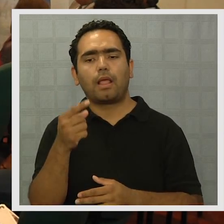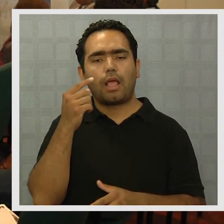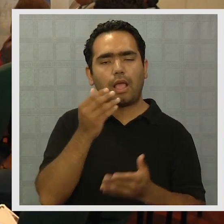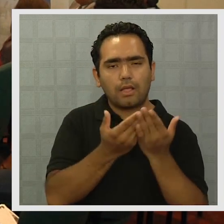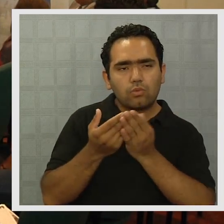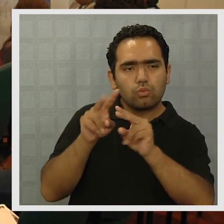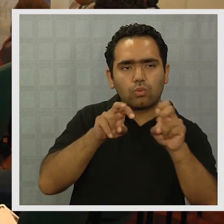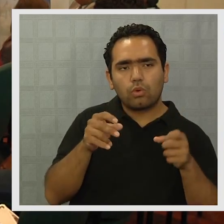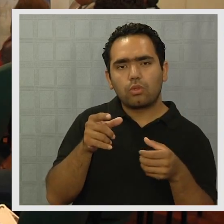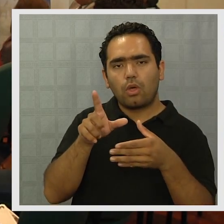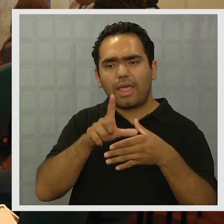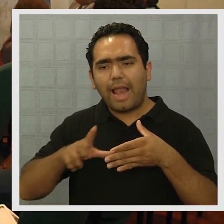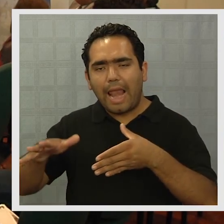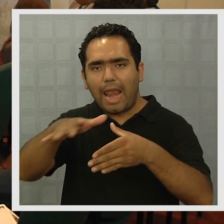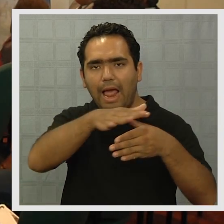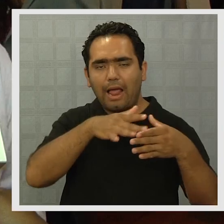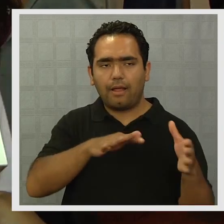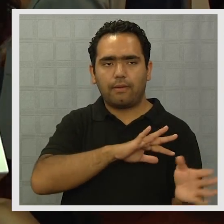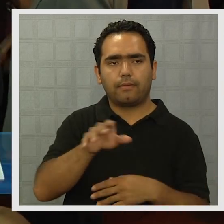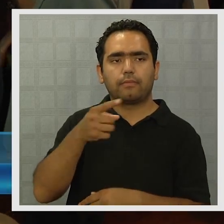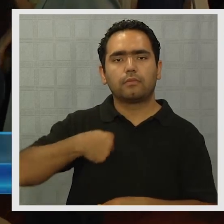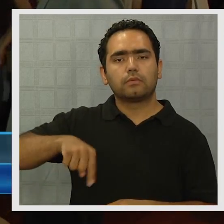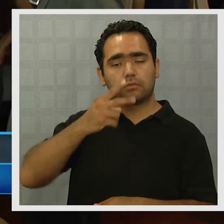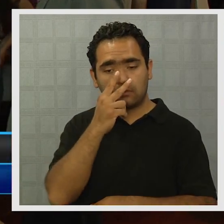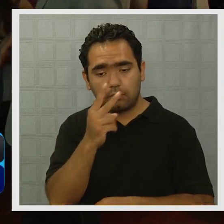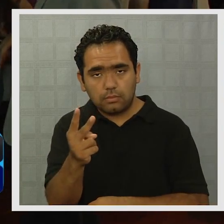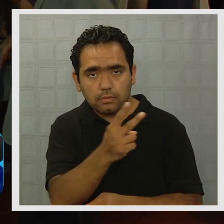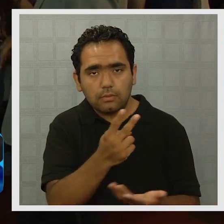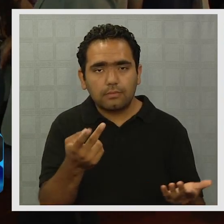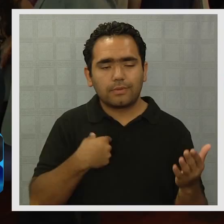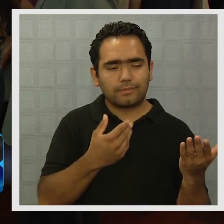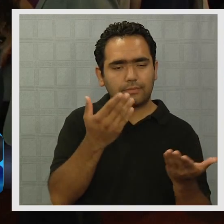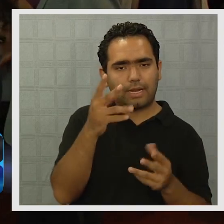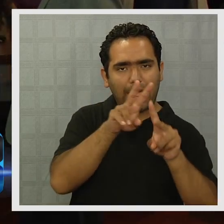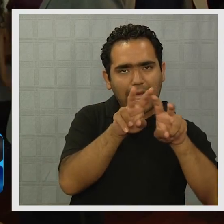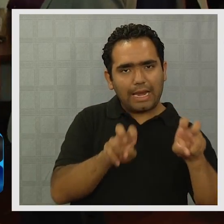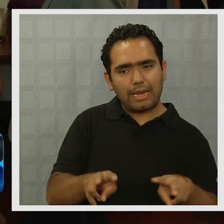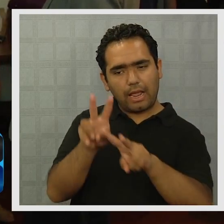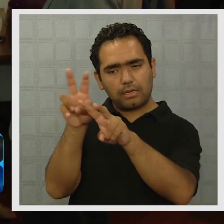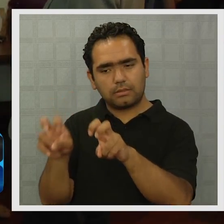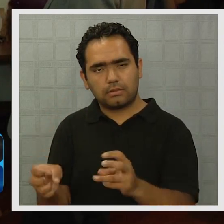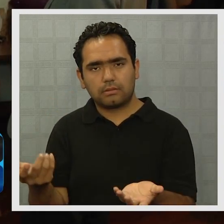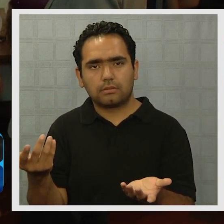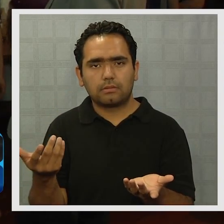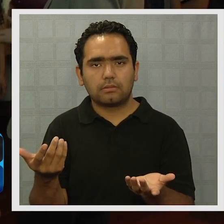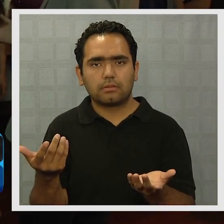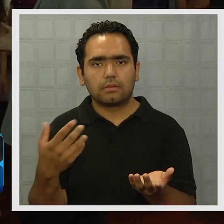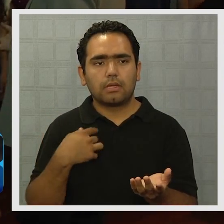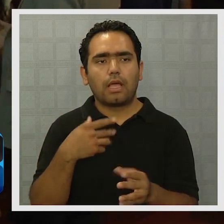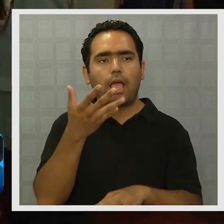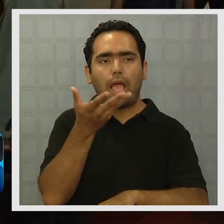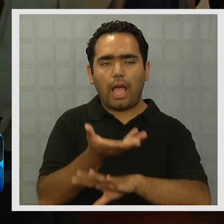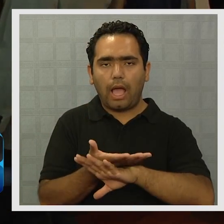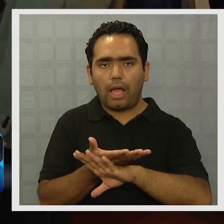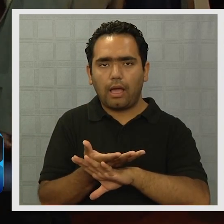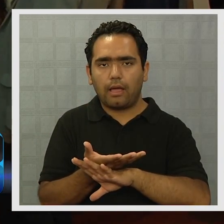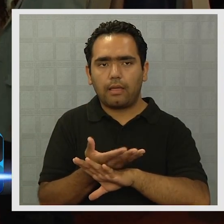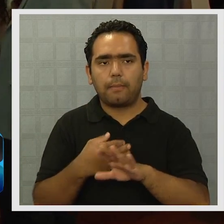de Estudios de Humedales. Bueno, lo que apreciamos en los distintos análisis es justamente que hay una